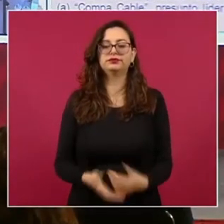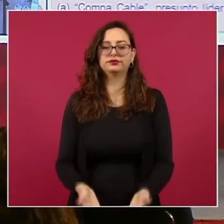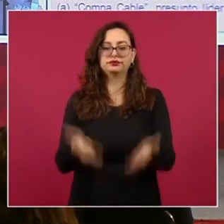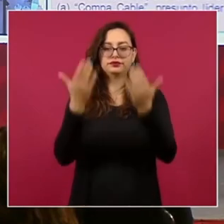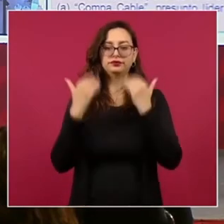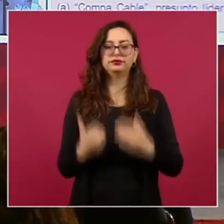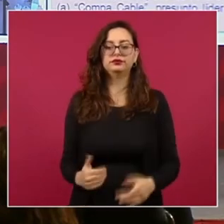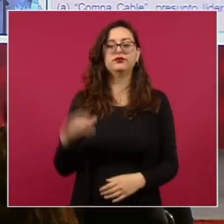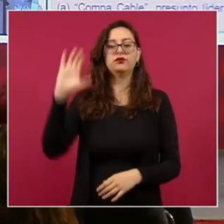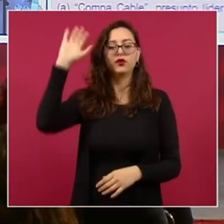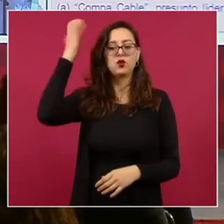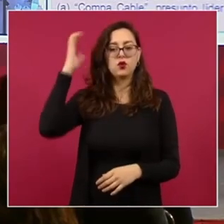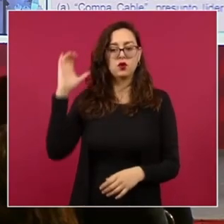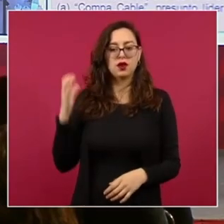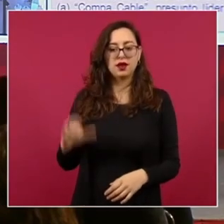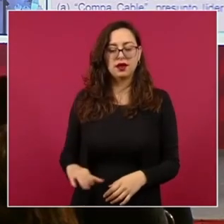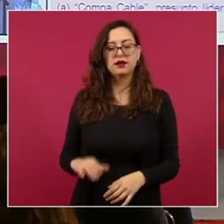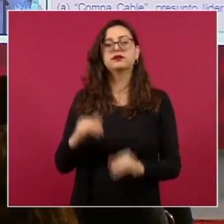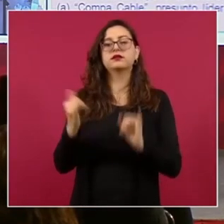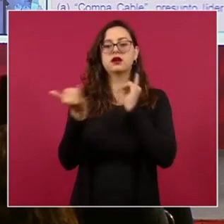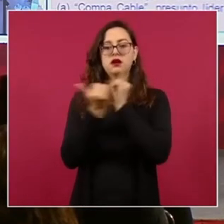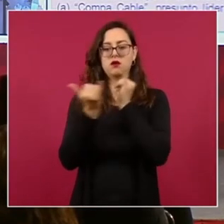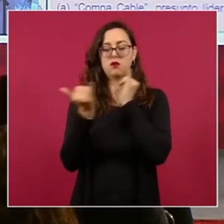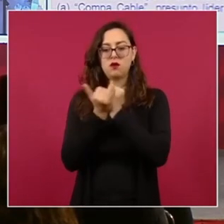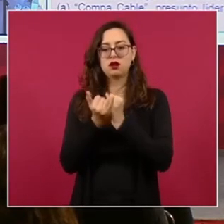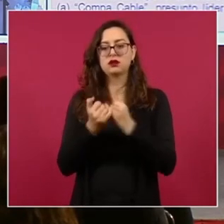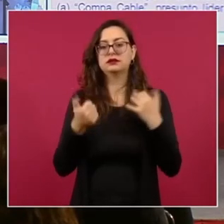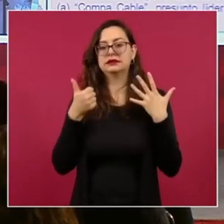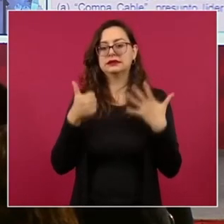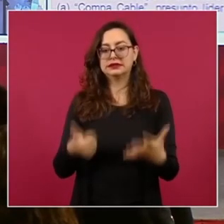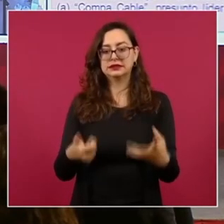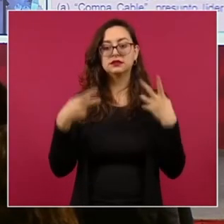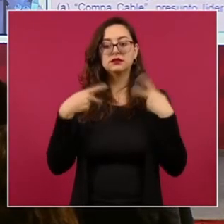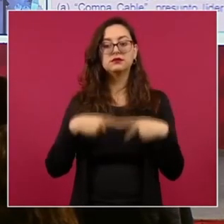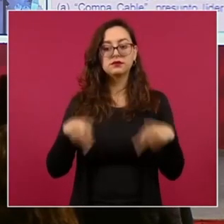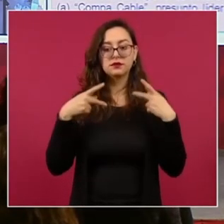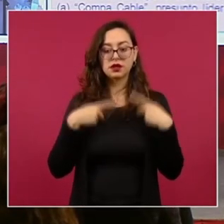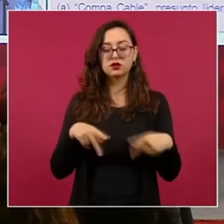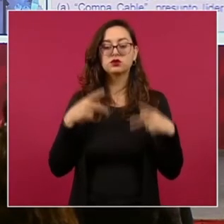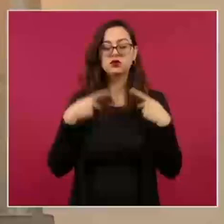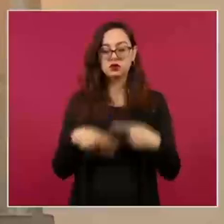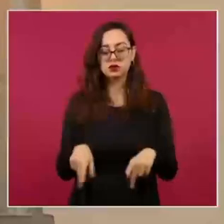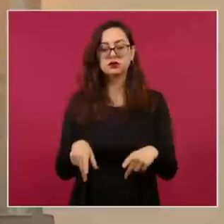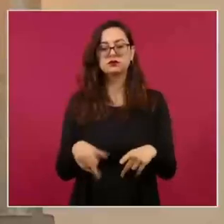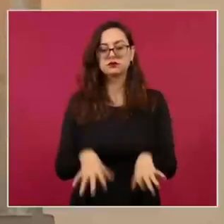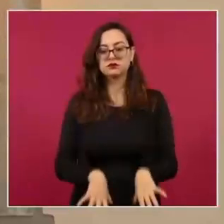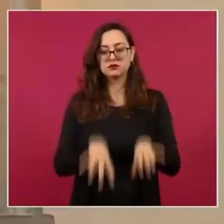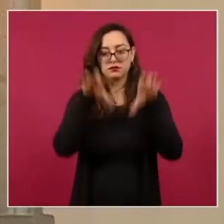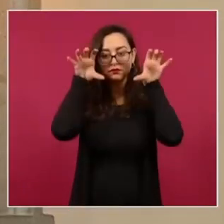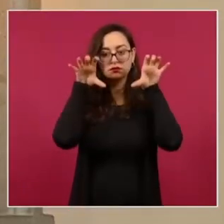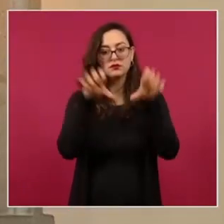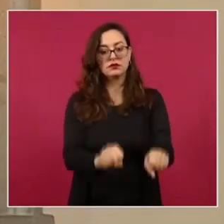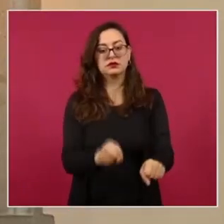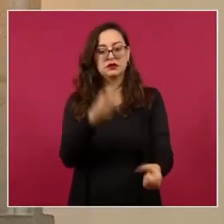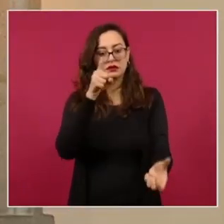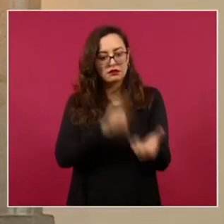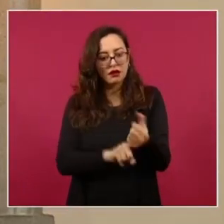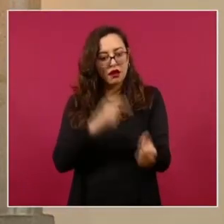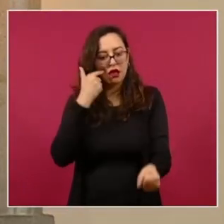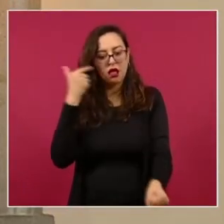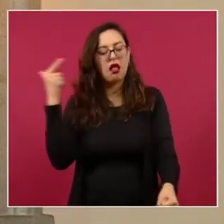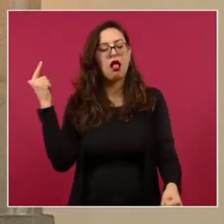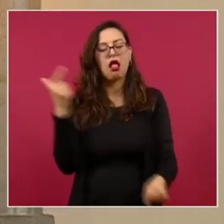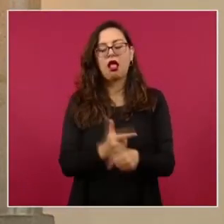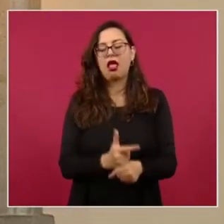Culiacán también se logró detener a seis personas, a quienes se les aseguraron 30 armas largas.